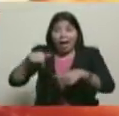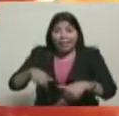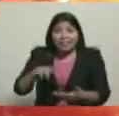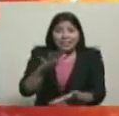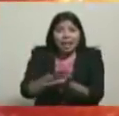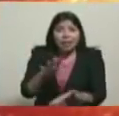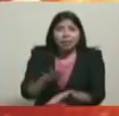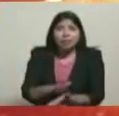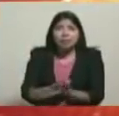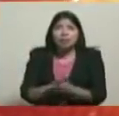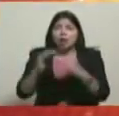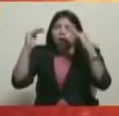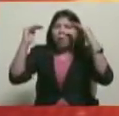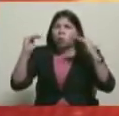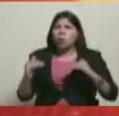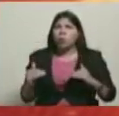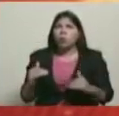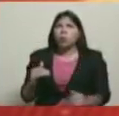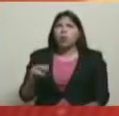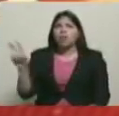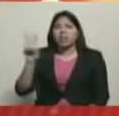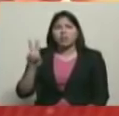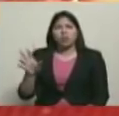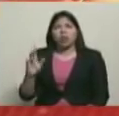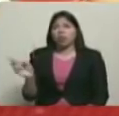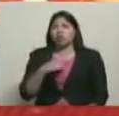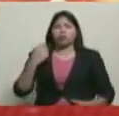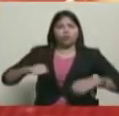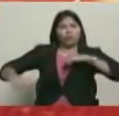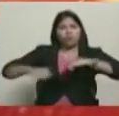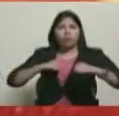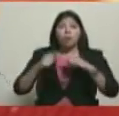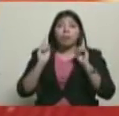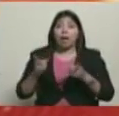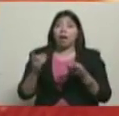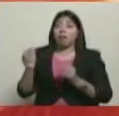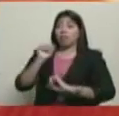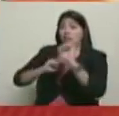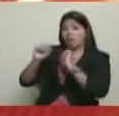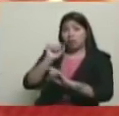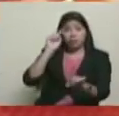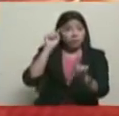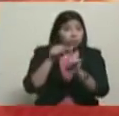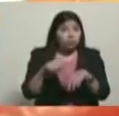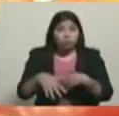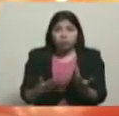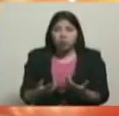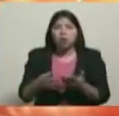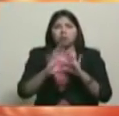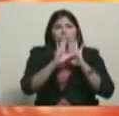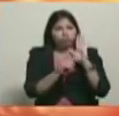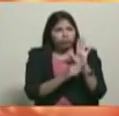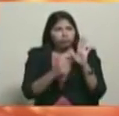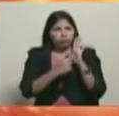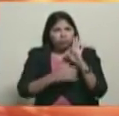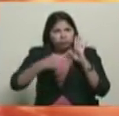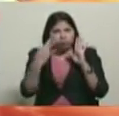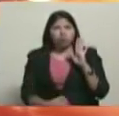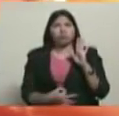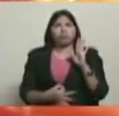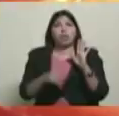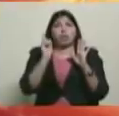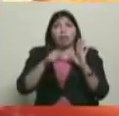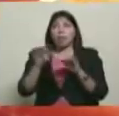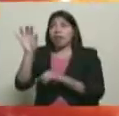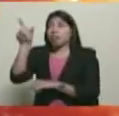momento es absoluta. Nosotros vamos a tomar todas las acciones. Debemos defendernos. Debemos defender la revolución, la constitución. Debemos defender al presidente Nicolás